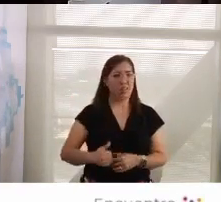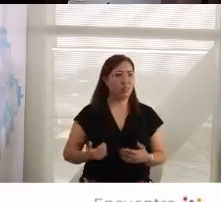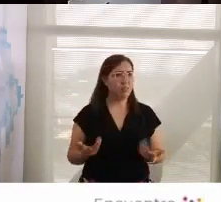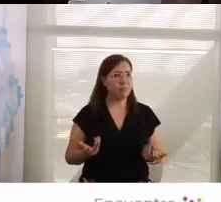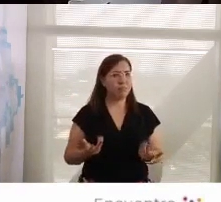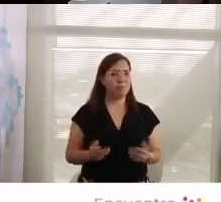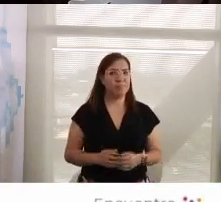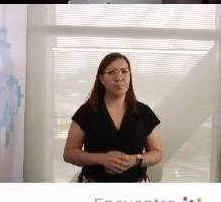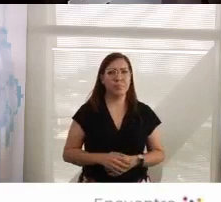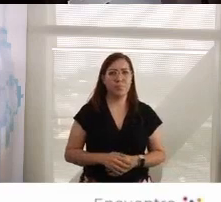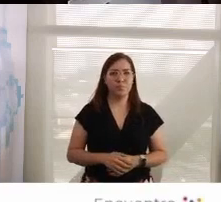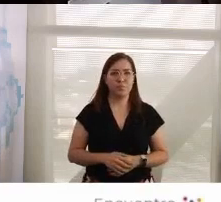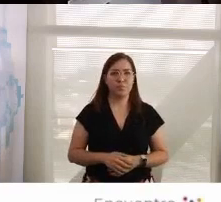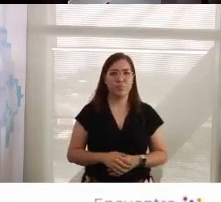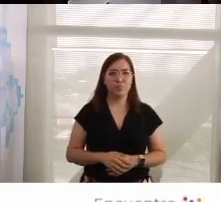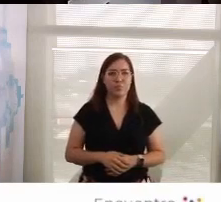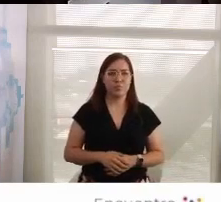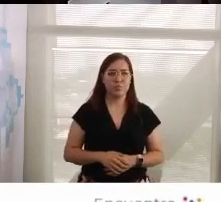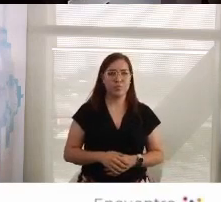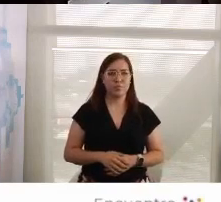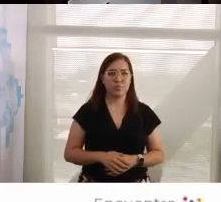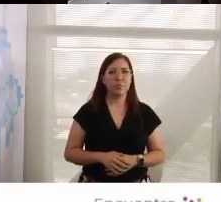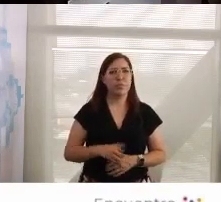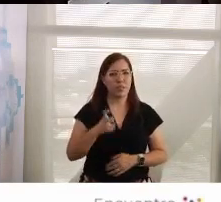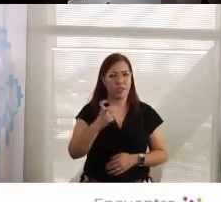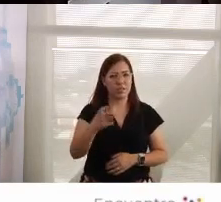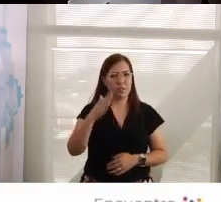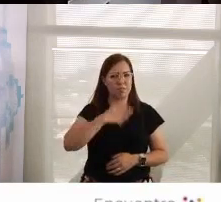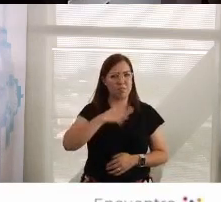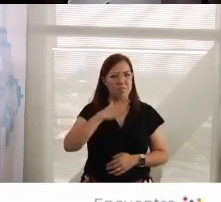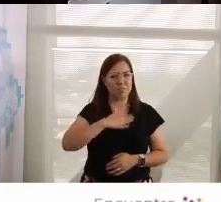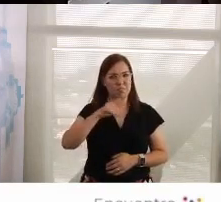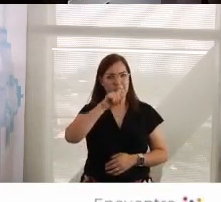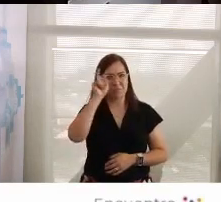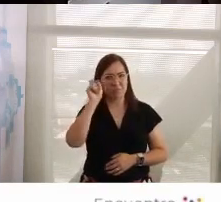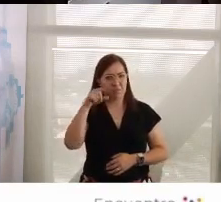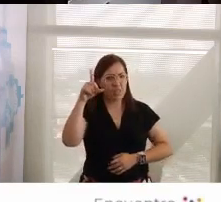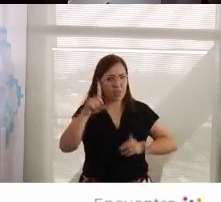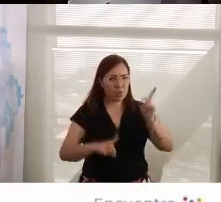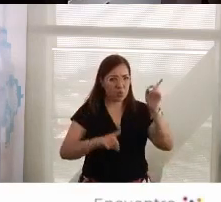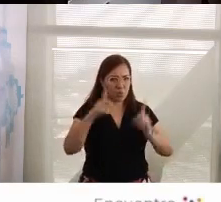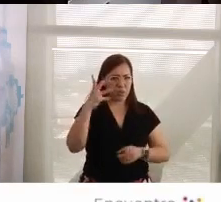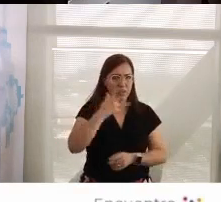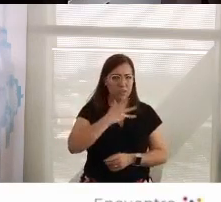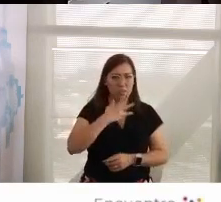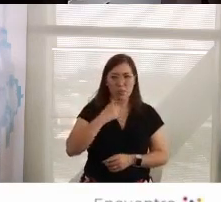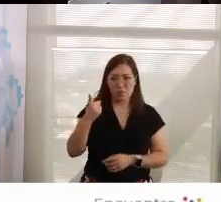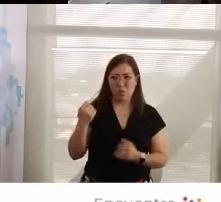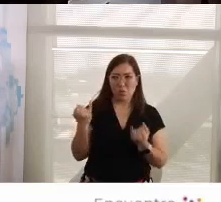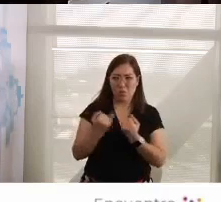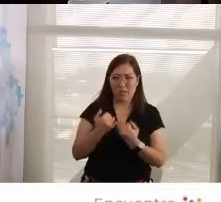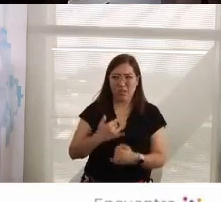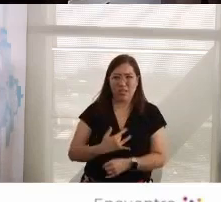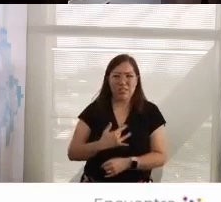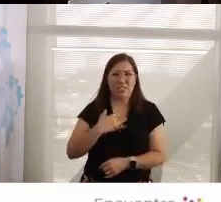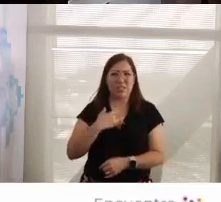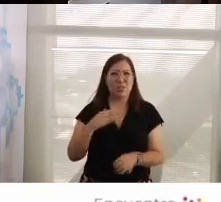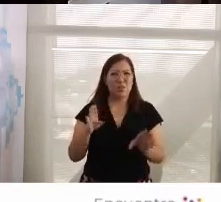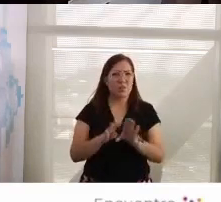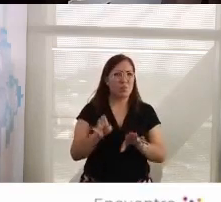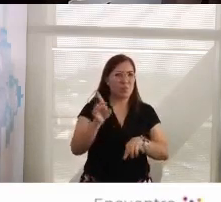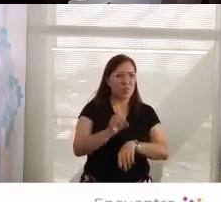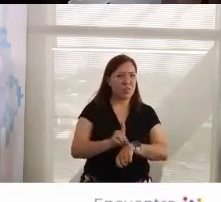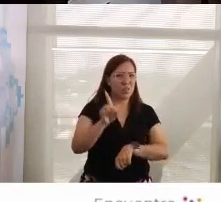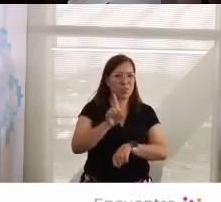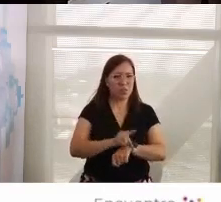Esa es una duda que tengo que también pasa por este sentimiento que veo todos